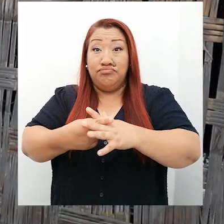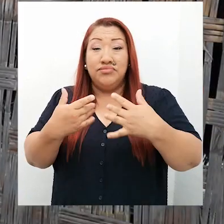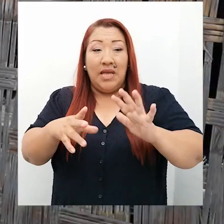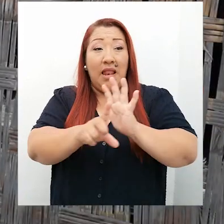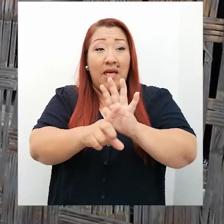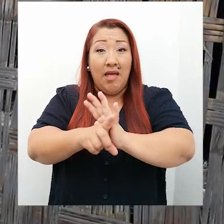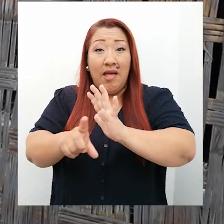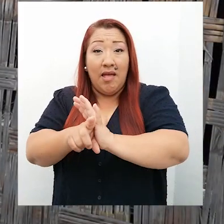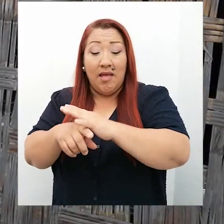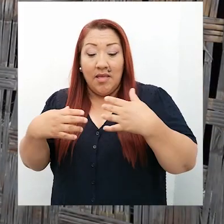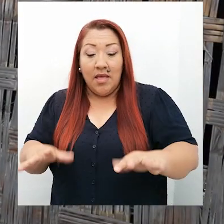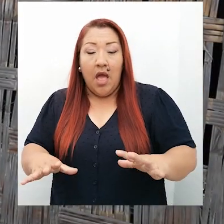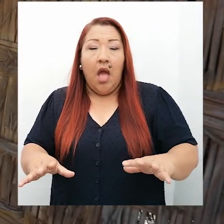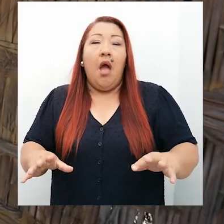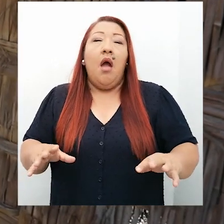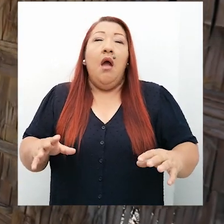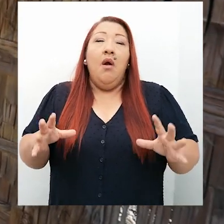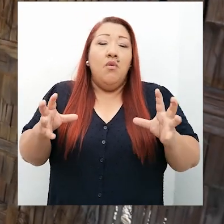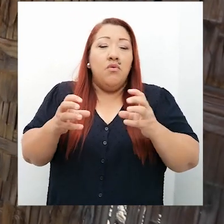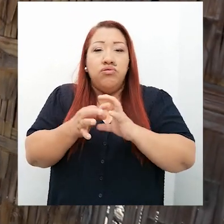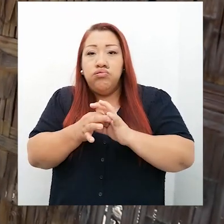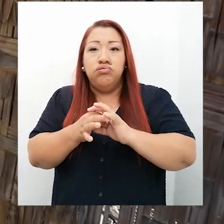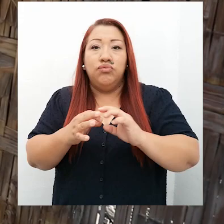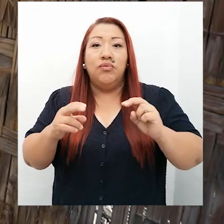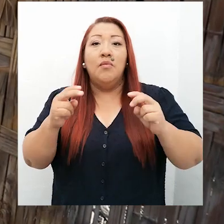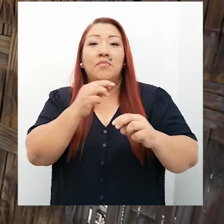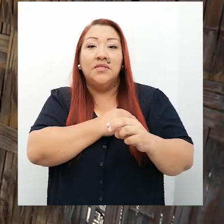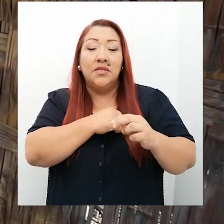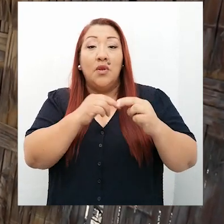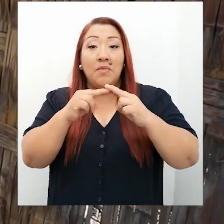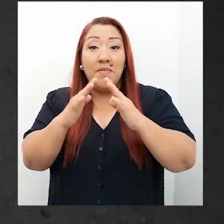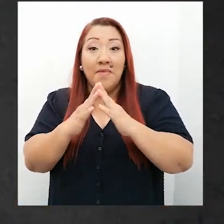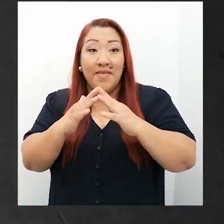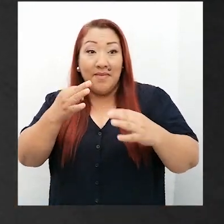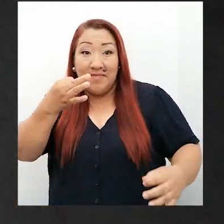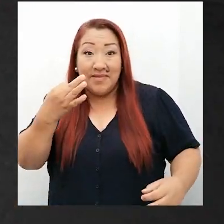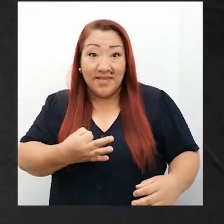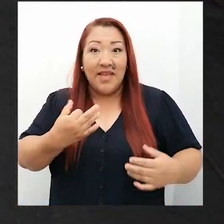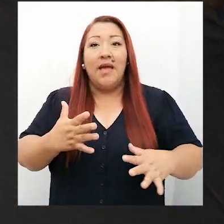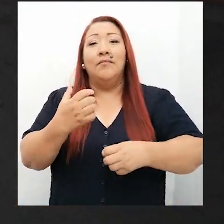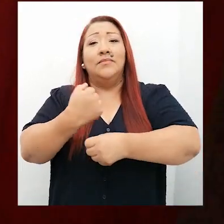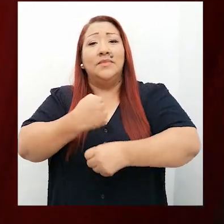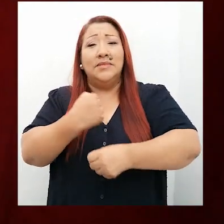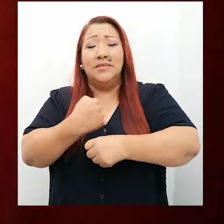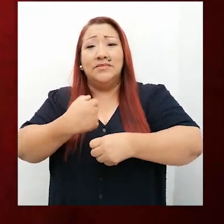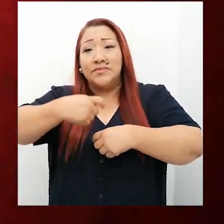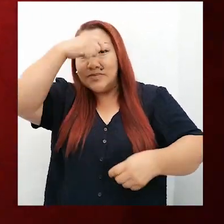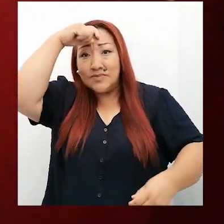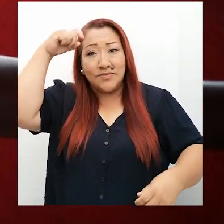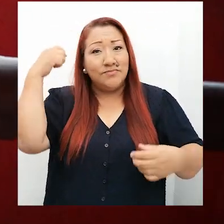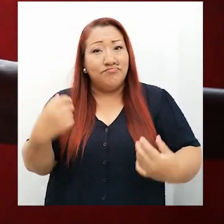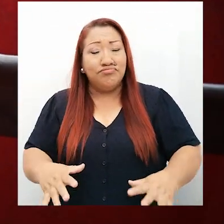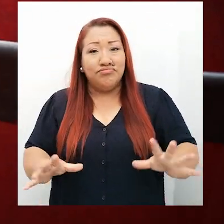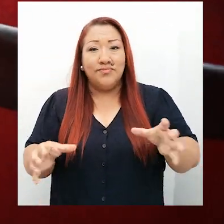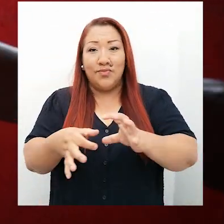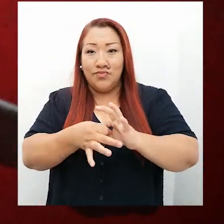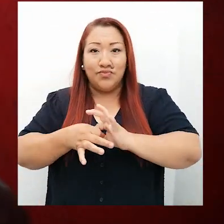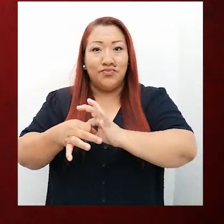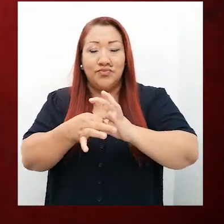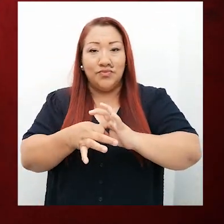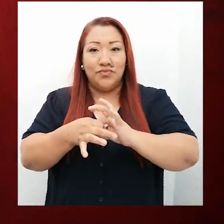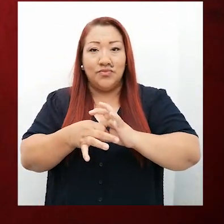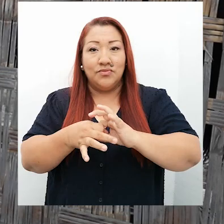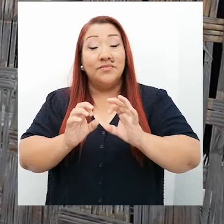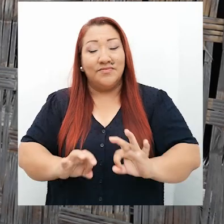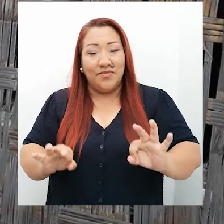formalizarnos, hemos estado juntamente a mano a mano con vivienda. Y la verdad, ha sido un trabajo arduo así